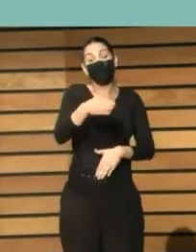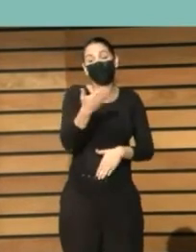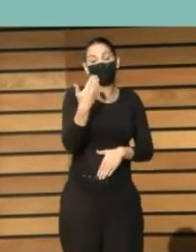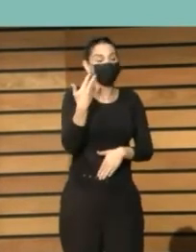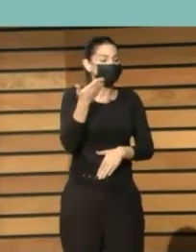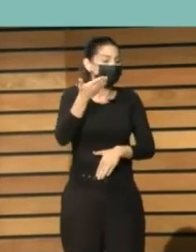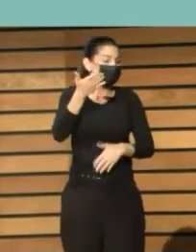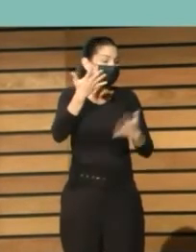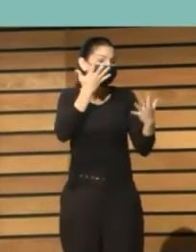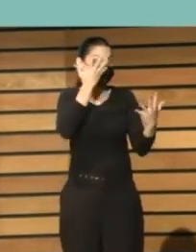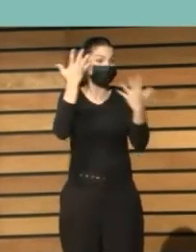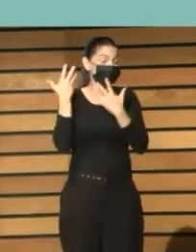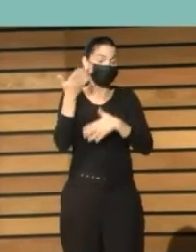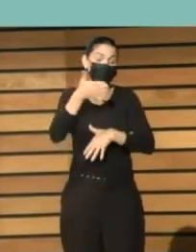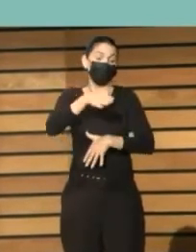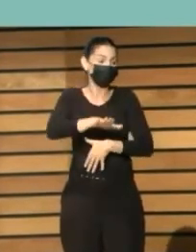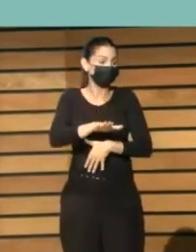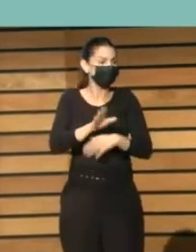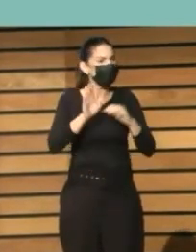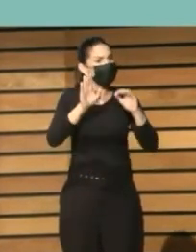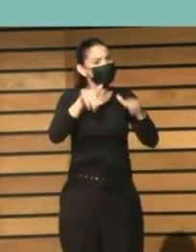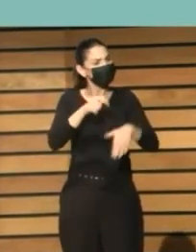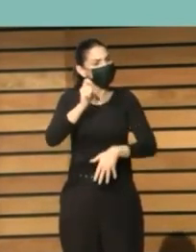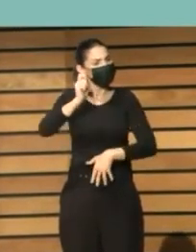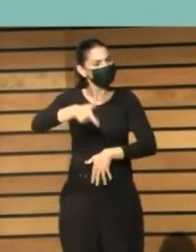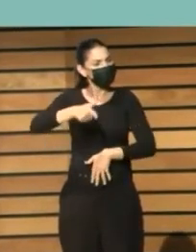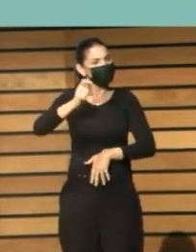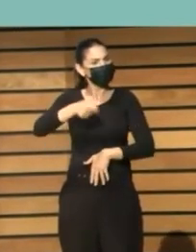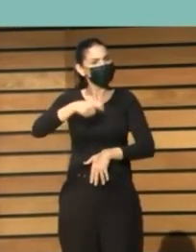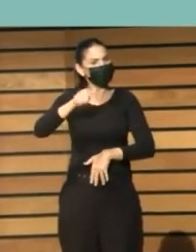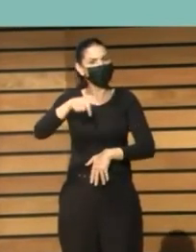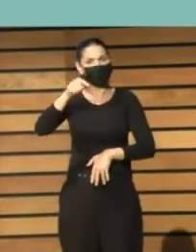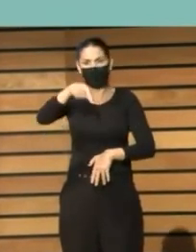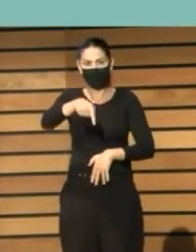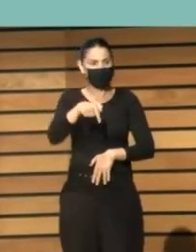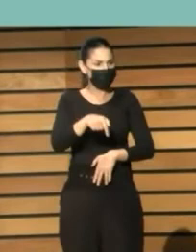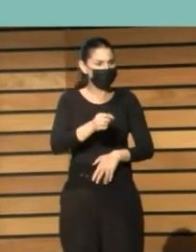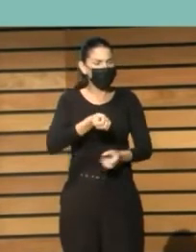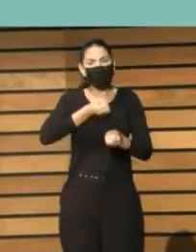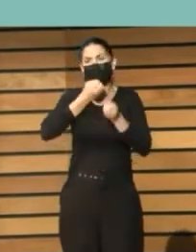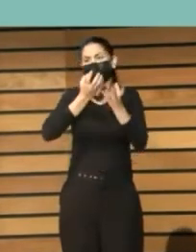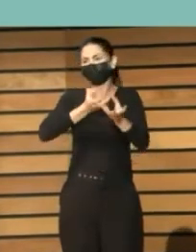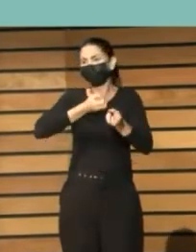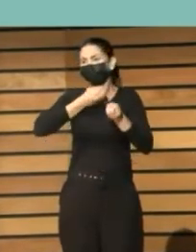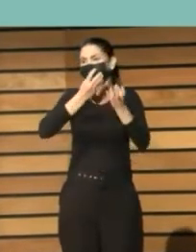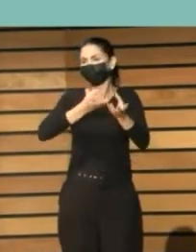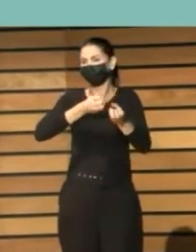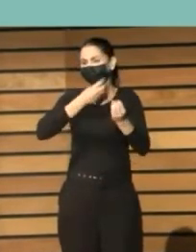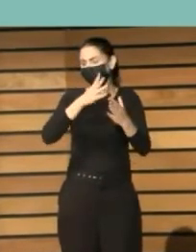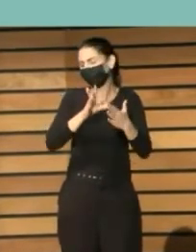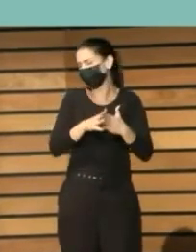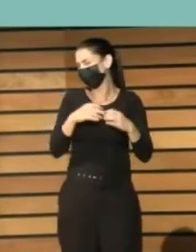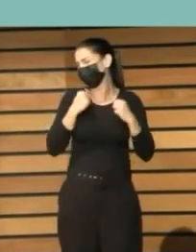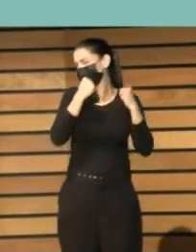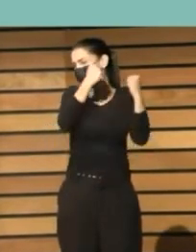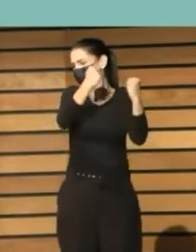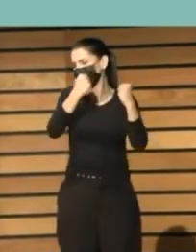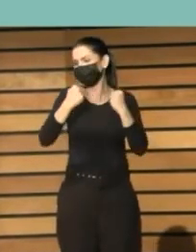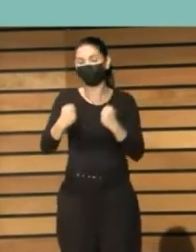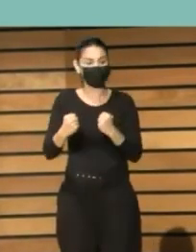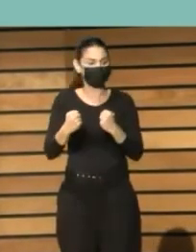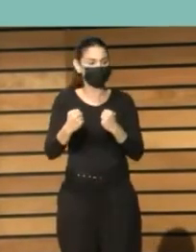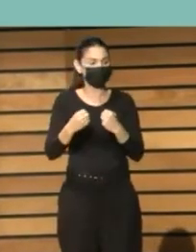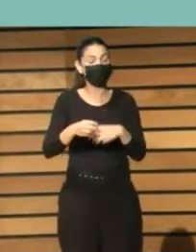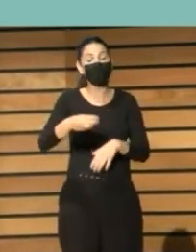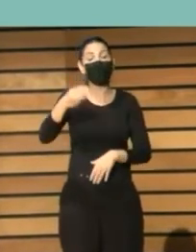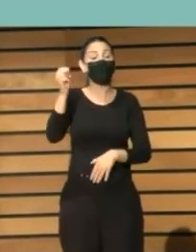convirtió en una tertuliana animadísima y en una narradora insuperable Amparito